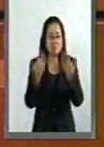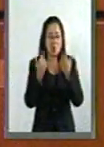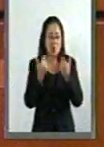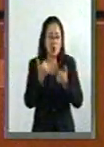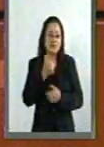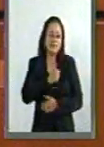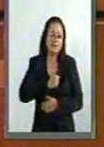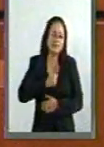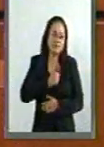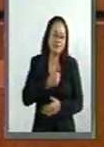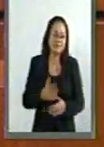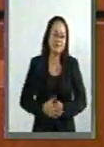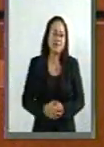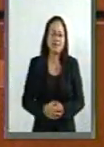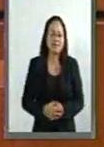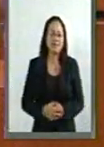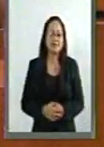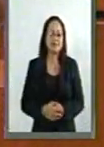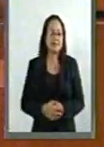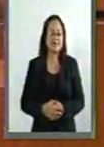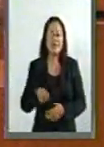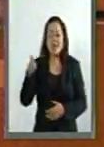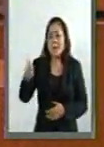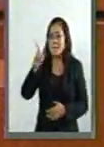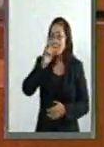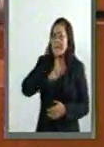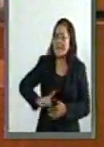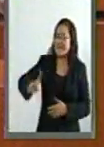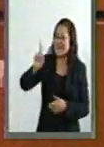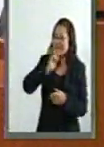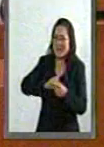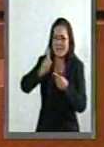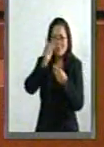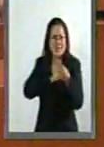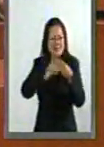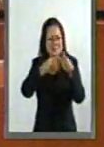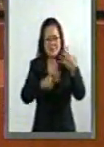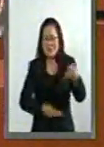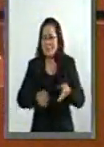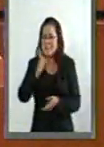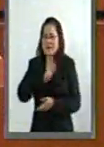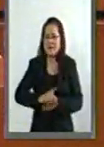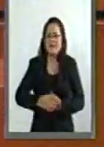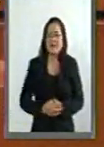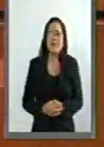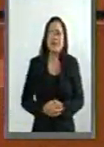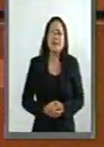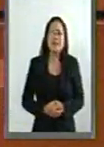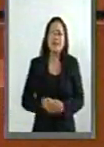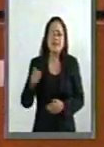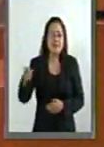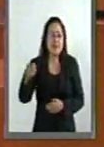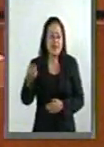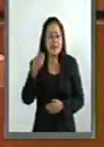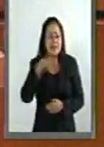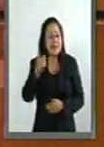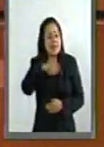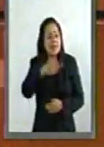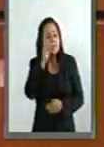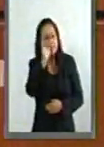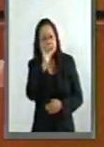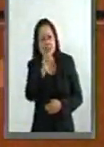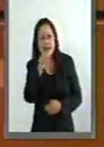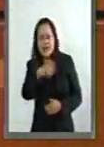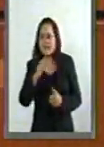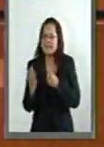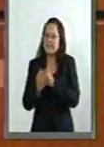Solo miente y miente y miente y Los asistentes le reclaman, se